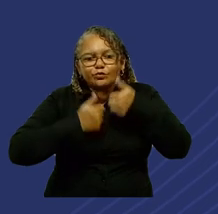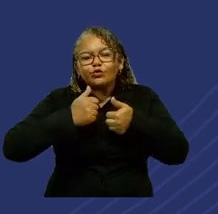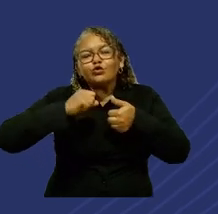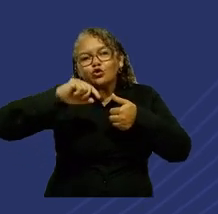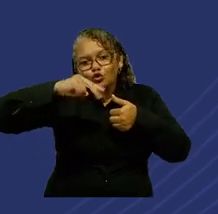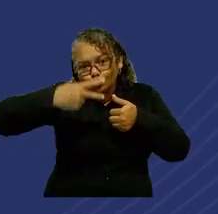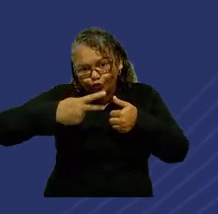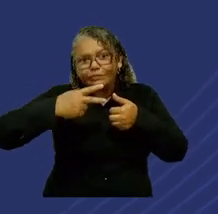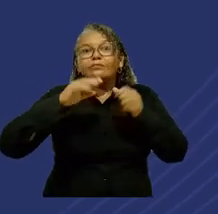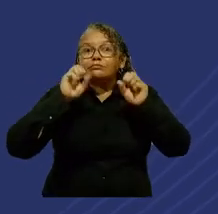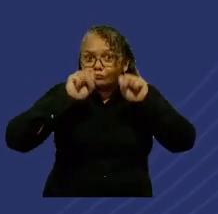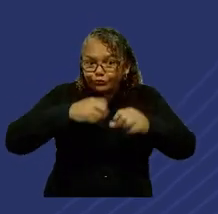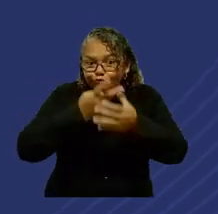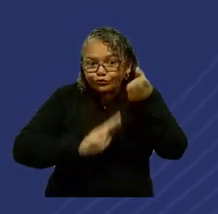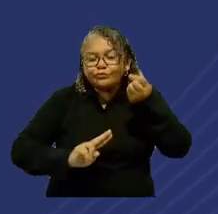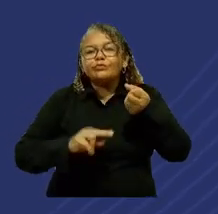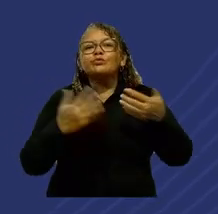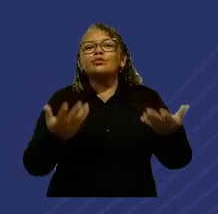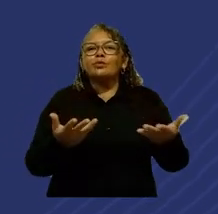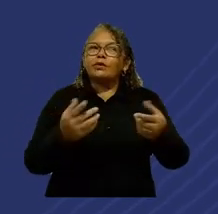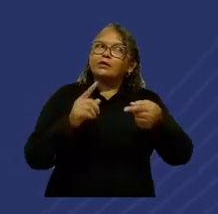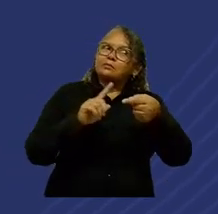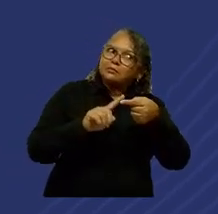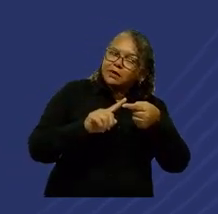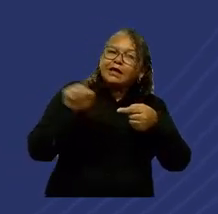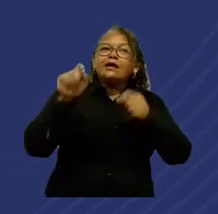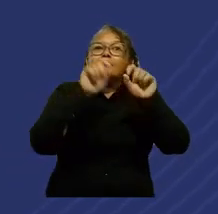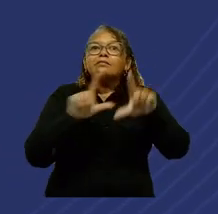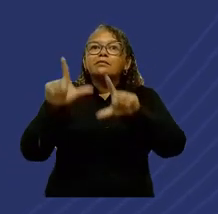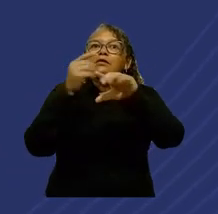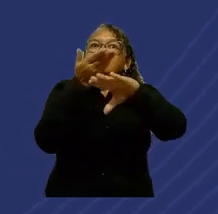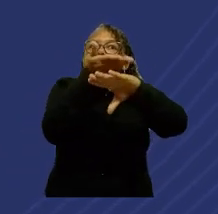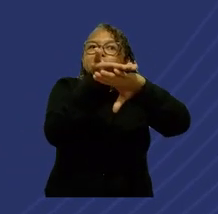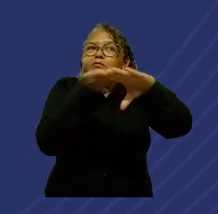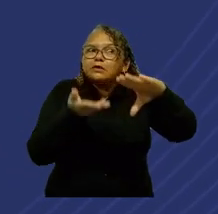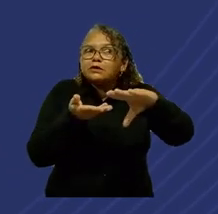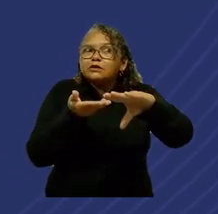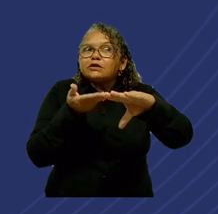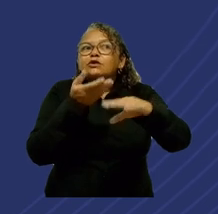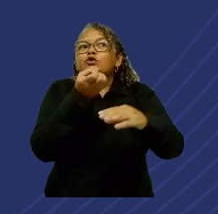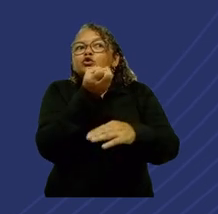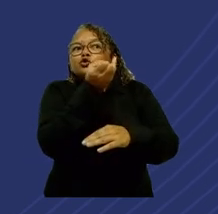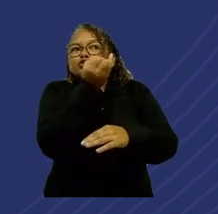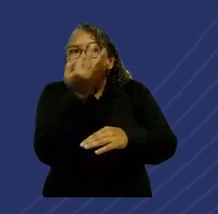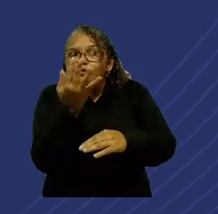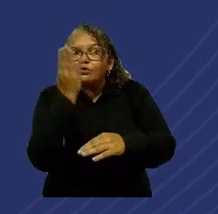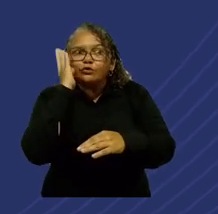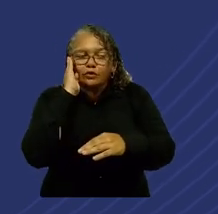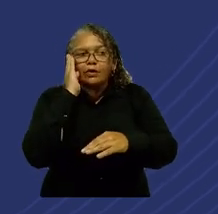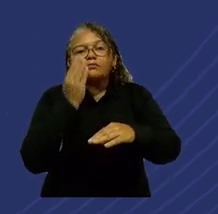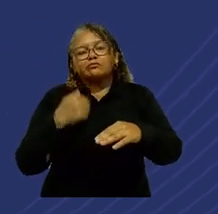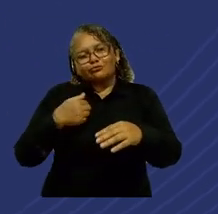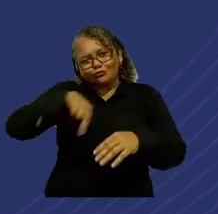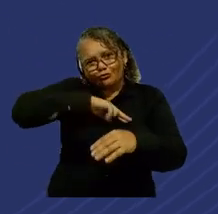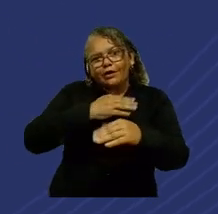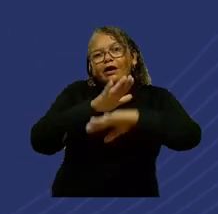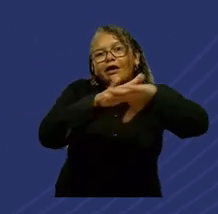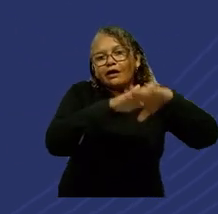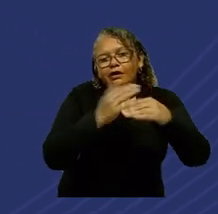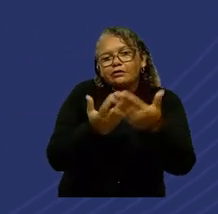medida de seguridad que requiere dos formas de identificación. Por defecto, la plataforma te pedirá autenticarte con un número telefónico. Te